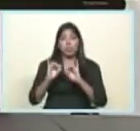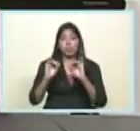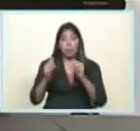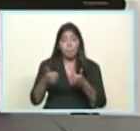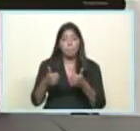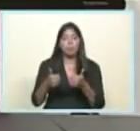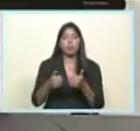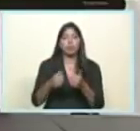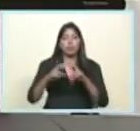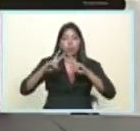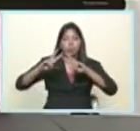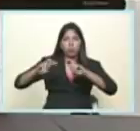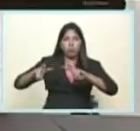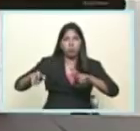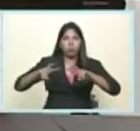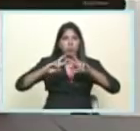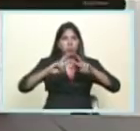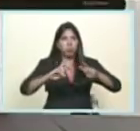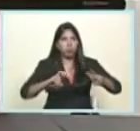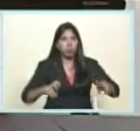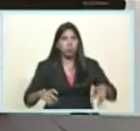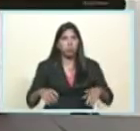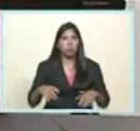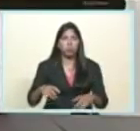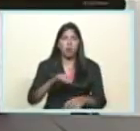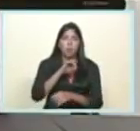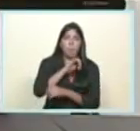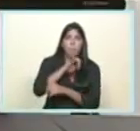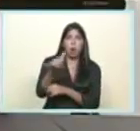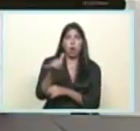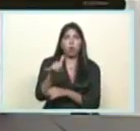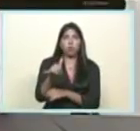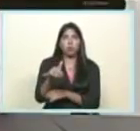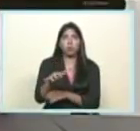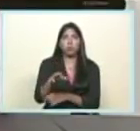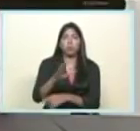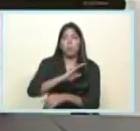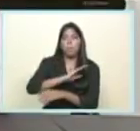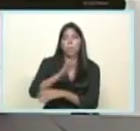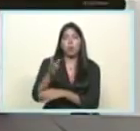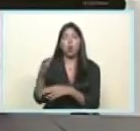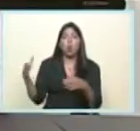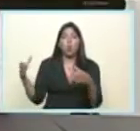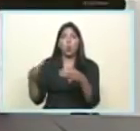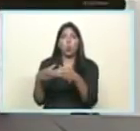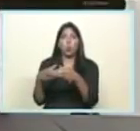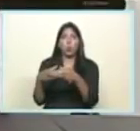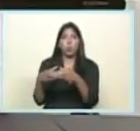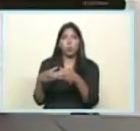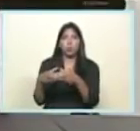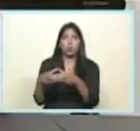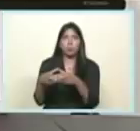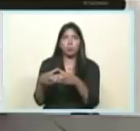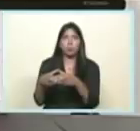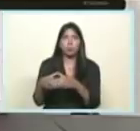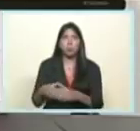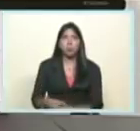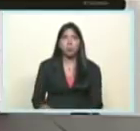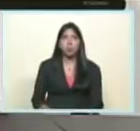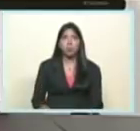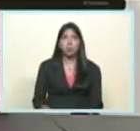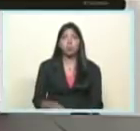para proceder a acusar ante los tribunales a un grupo de estos voceros que